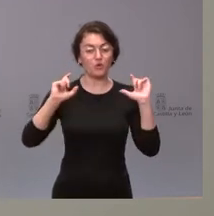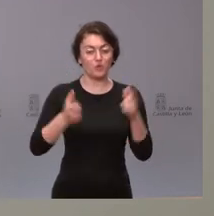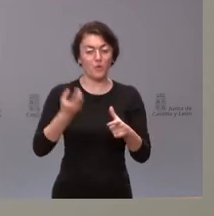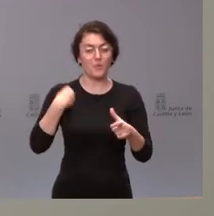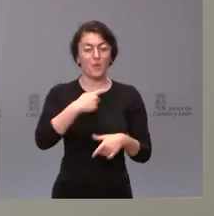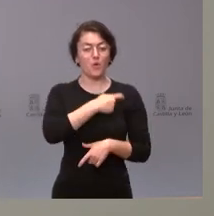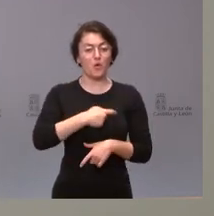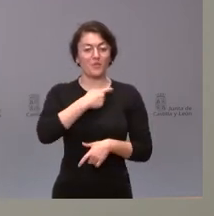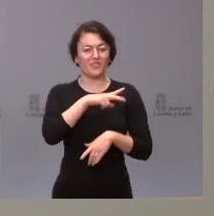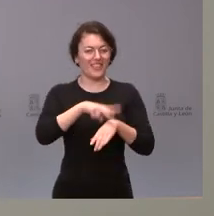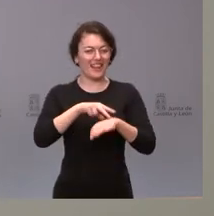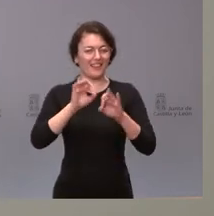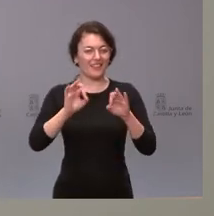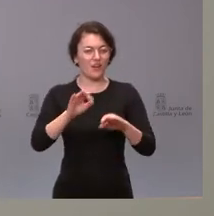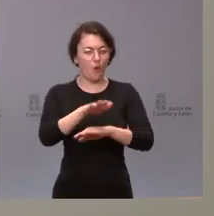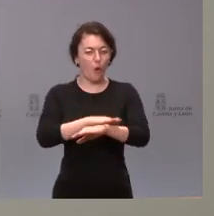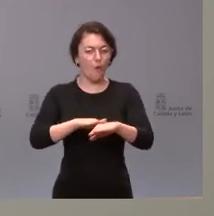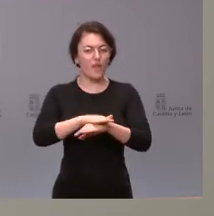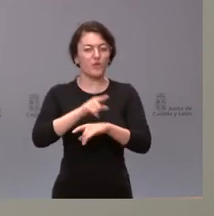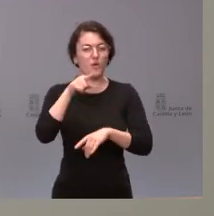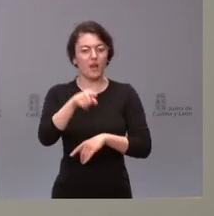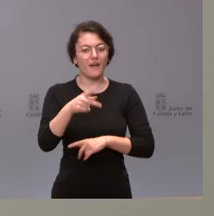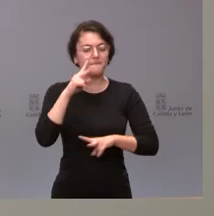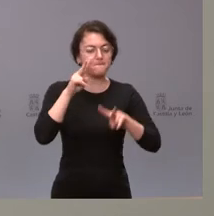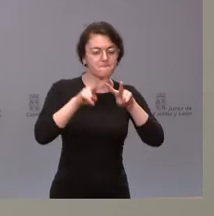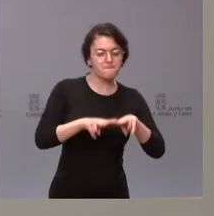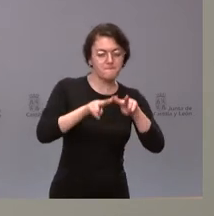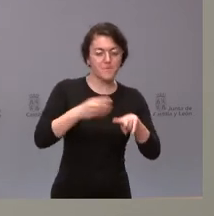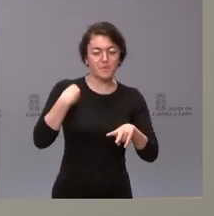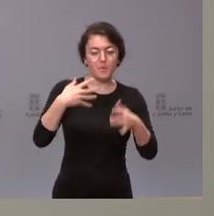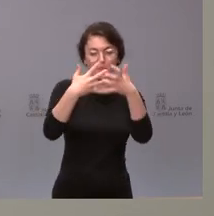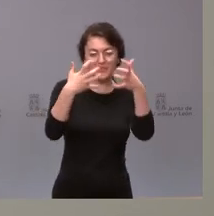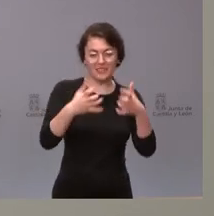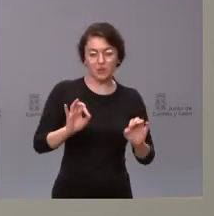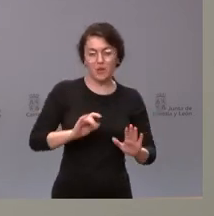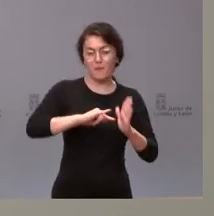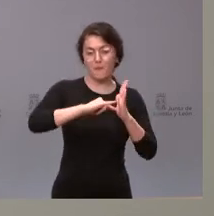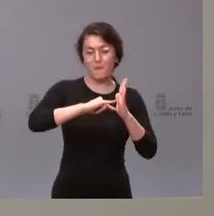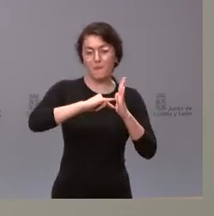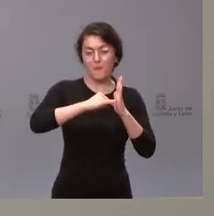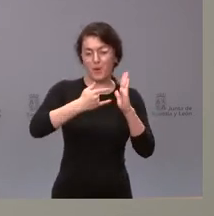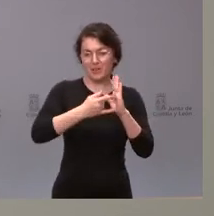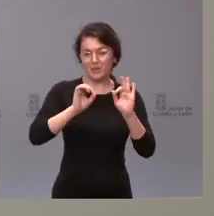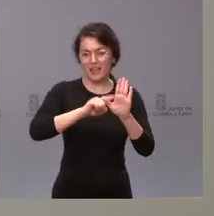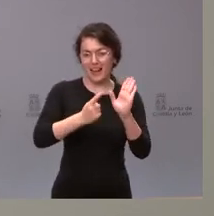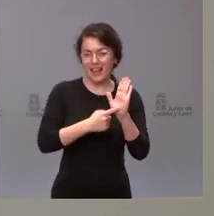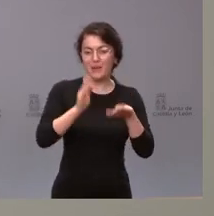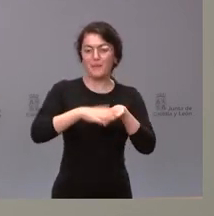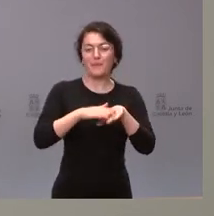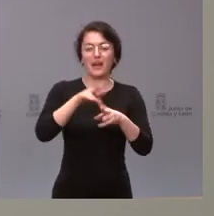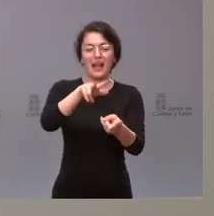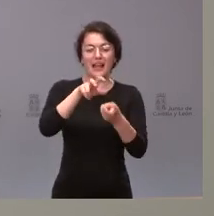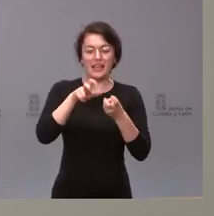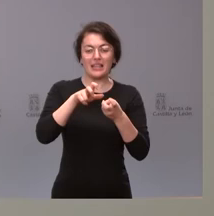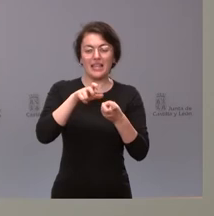delegada del Gobierno y ahí hemos analizado ya el texto del proyecto de ley porque se procede a la rebaja de impuestos que ustedes ya